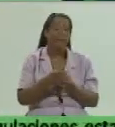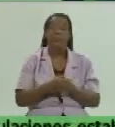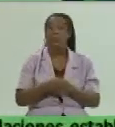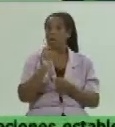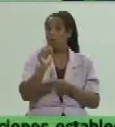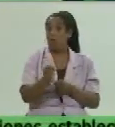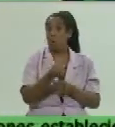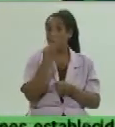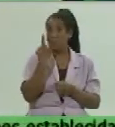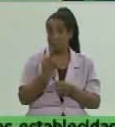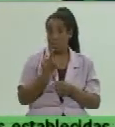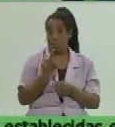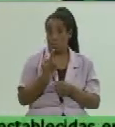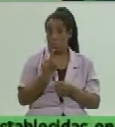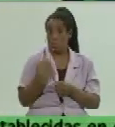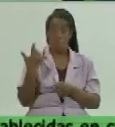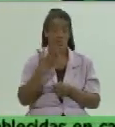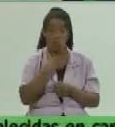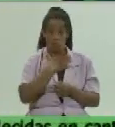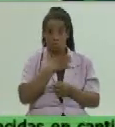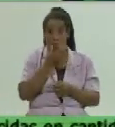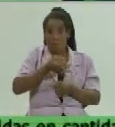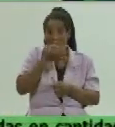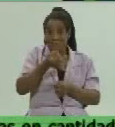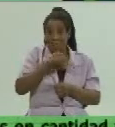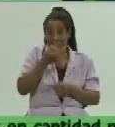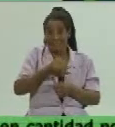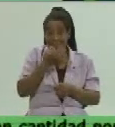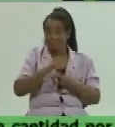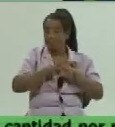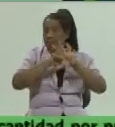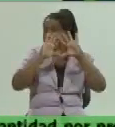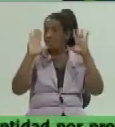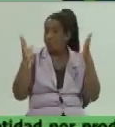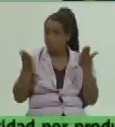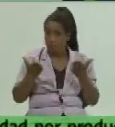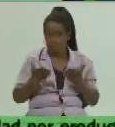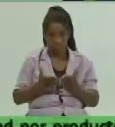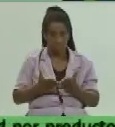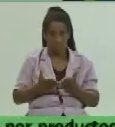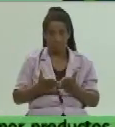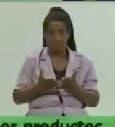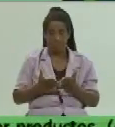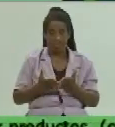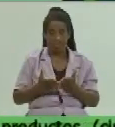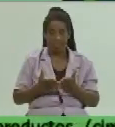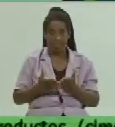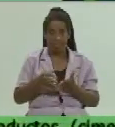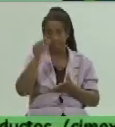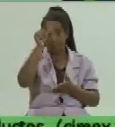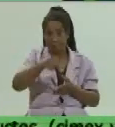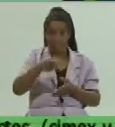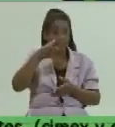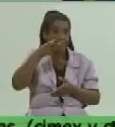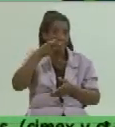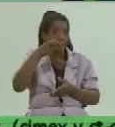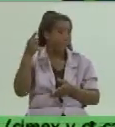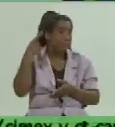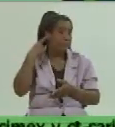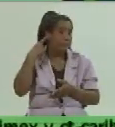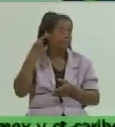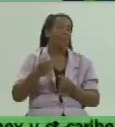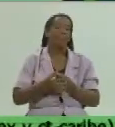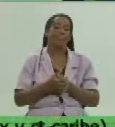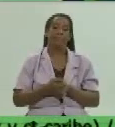que nosotros tenemos que explicarle a todos los que nos escuchan y nos visualizan